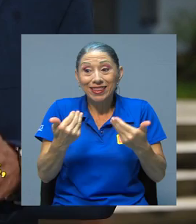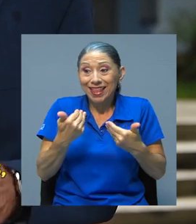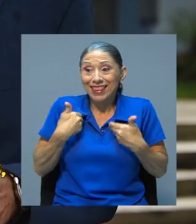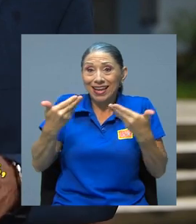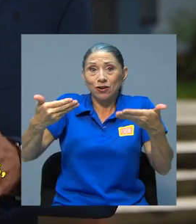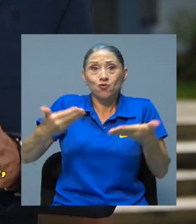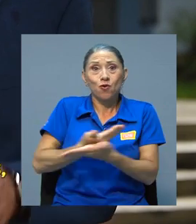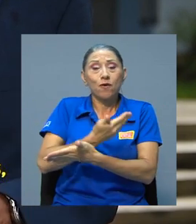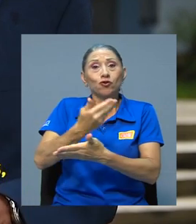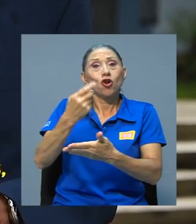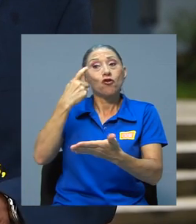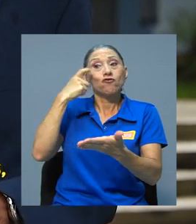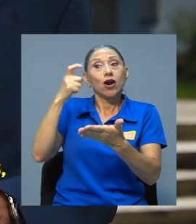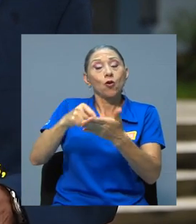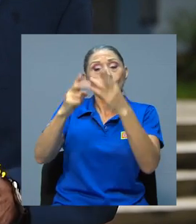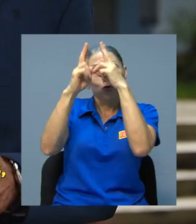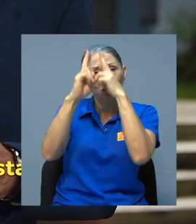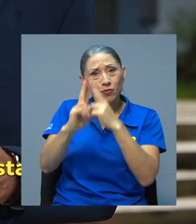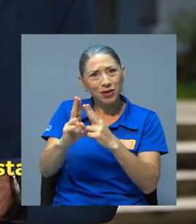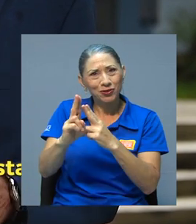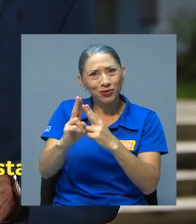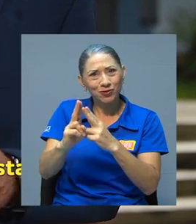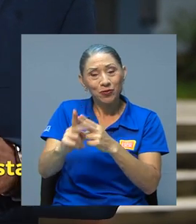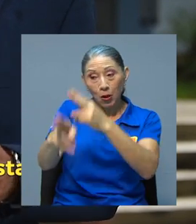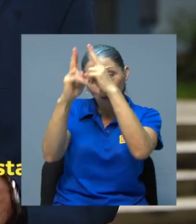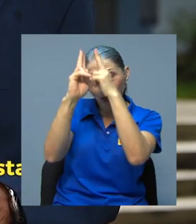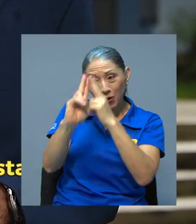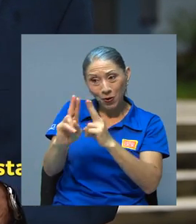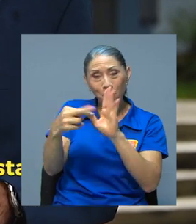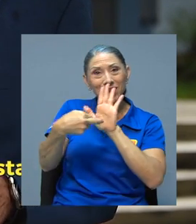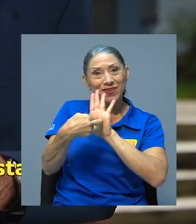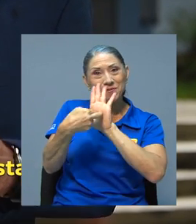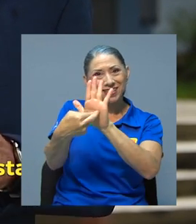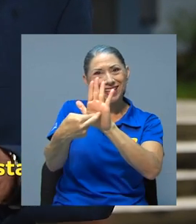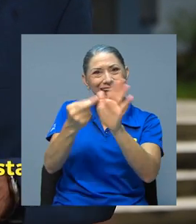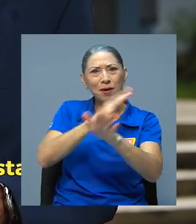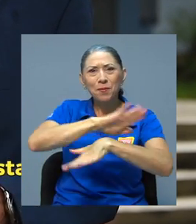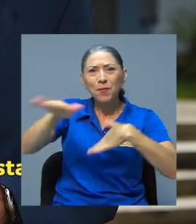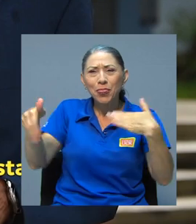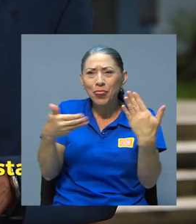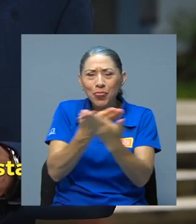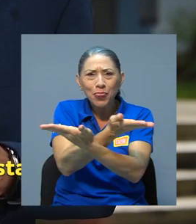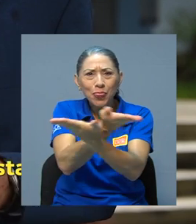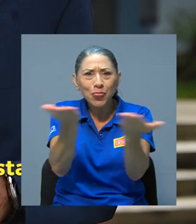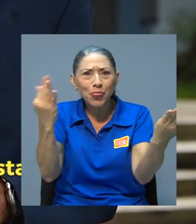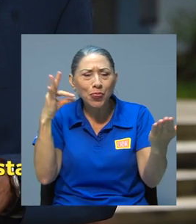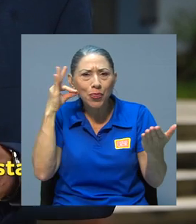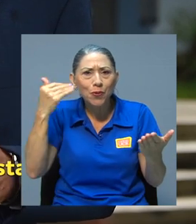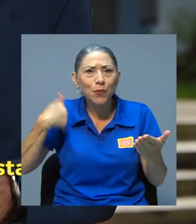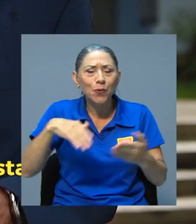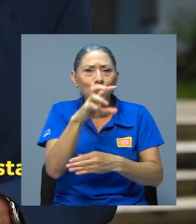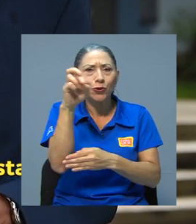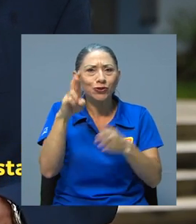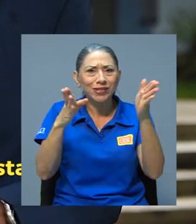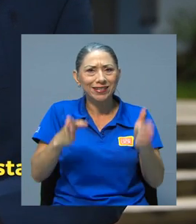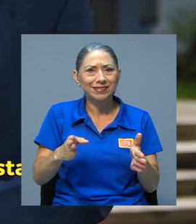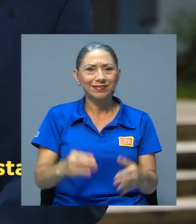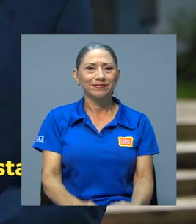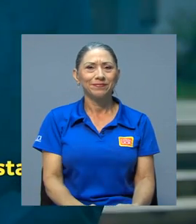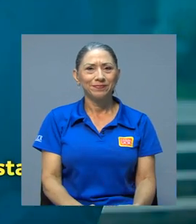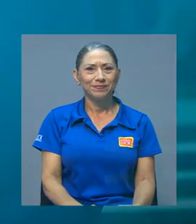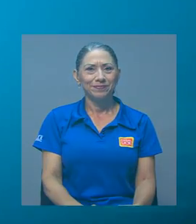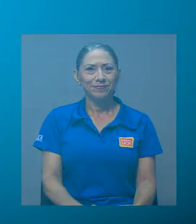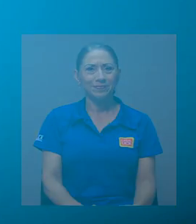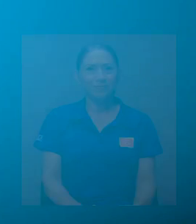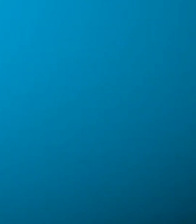estos nuevos reconocimientos por el honor que representan hacia todas y todos los costarricenses.